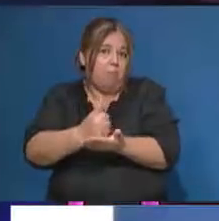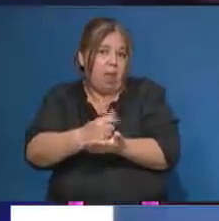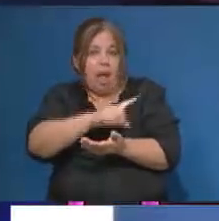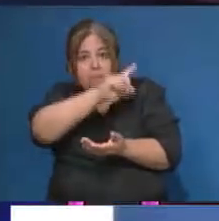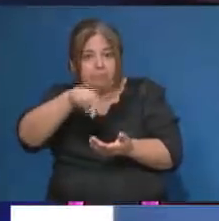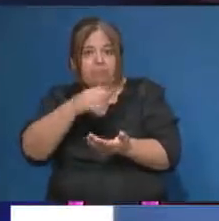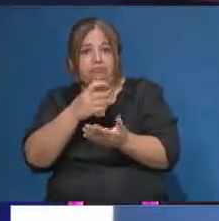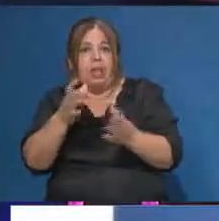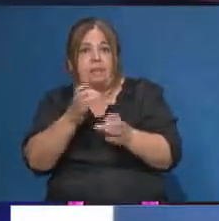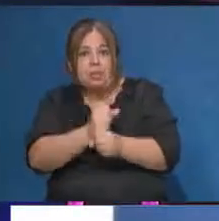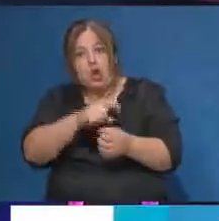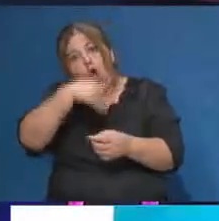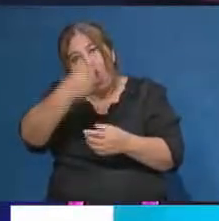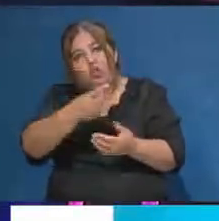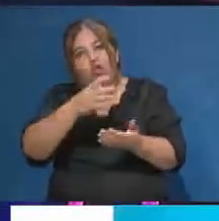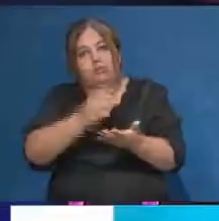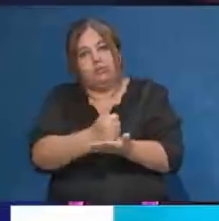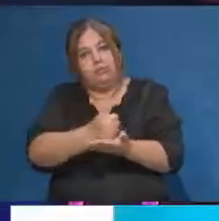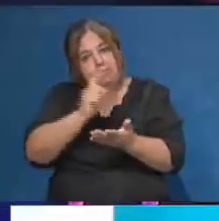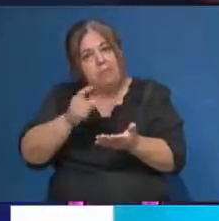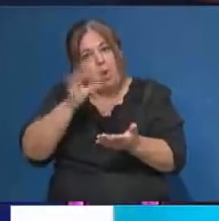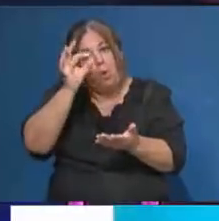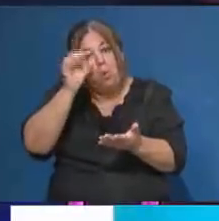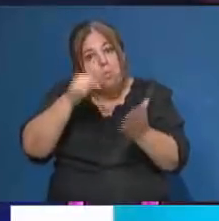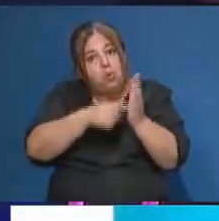mismo lugar. Bien. Y vamos a ir al destino.